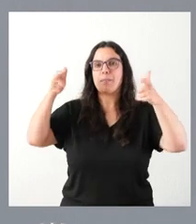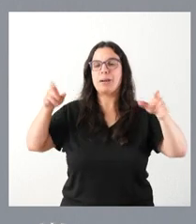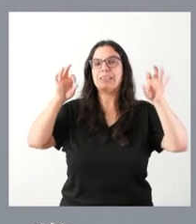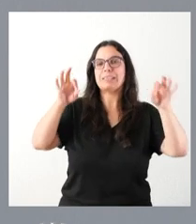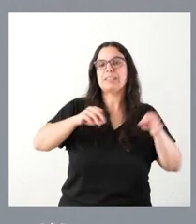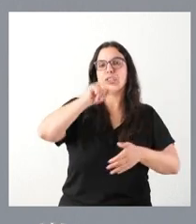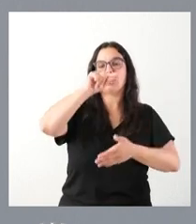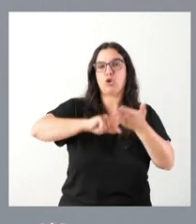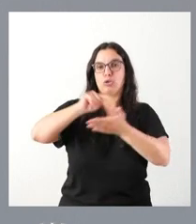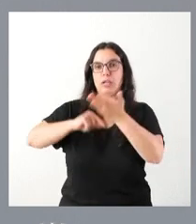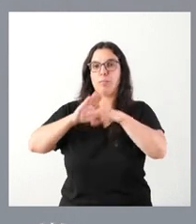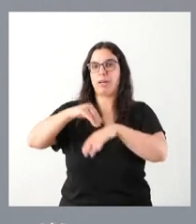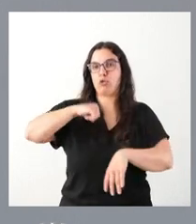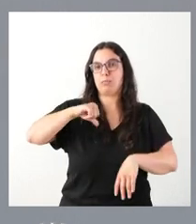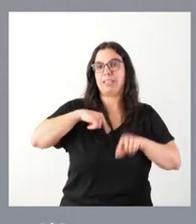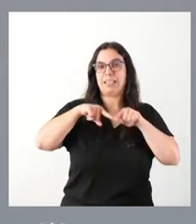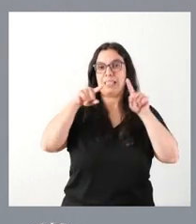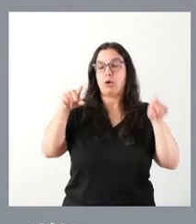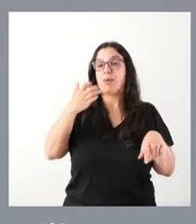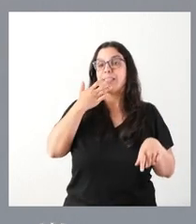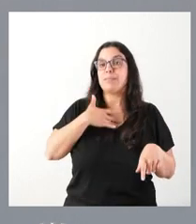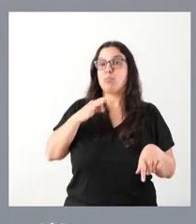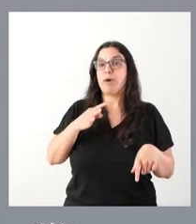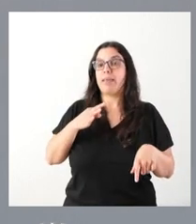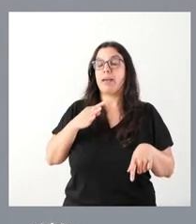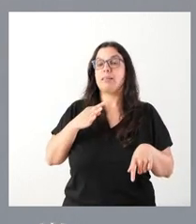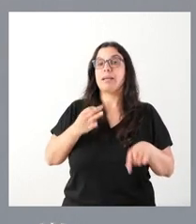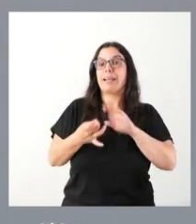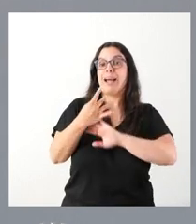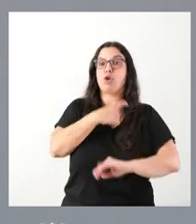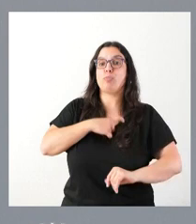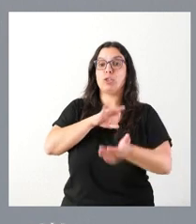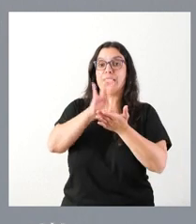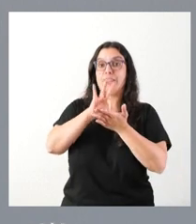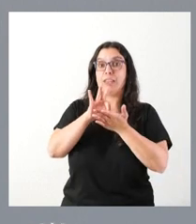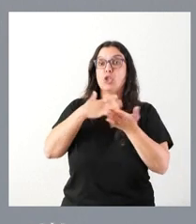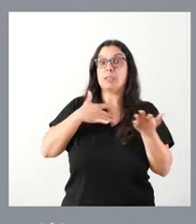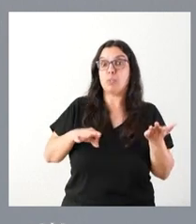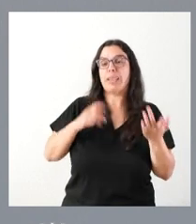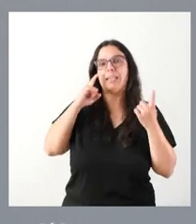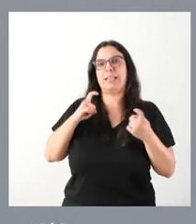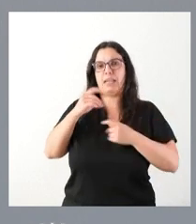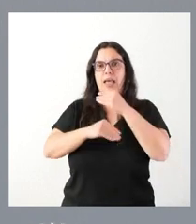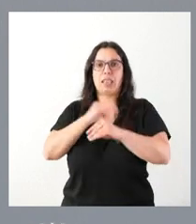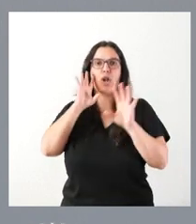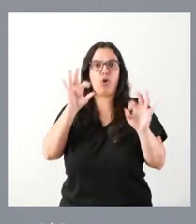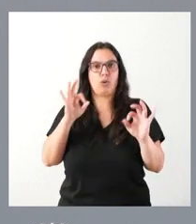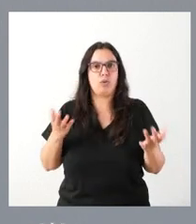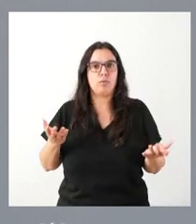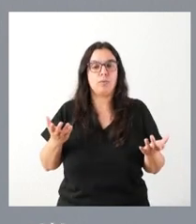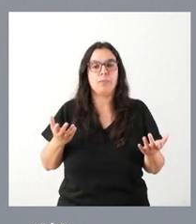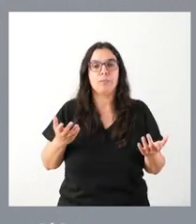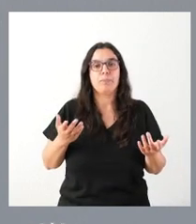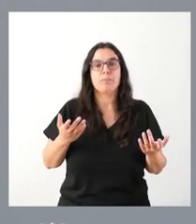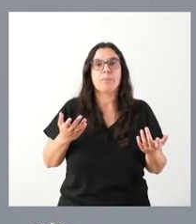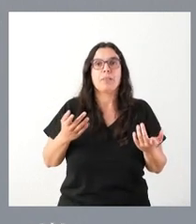Segovia. Y, en la medida en que sea posible alguna comisión de servicio, pues, por supuesto que intentaremos llevarla a cabo. Tampoco es